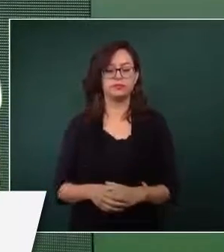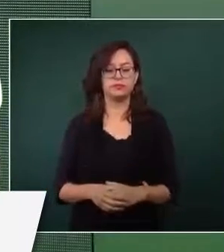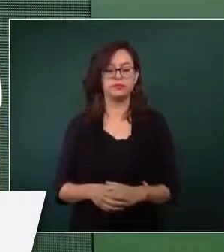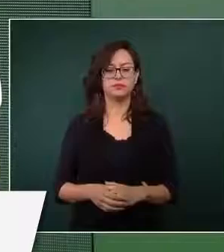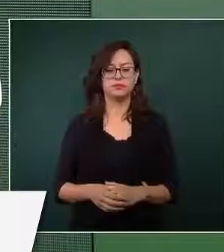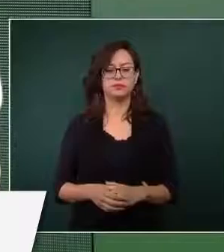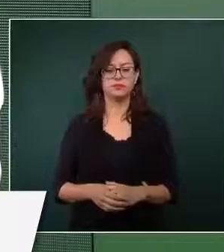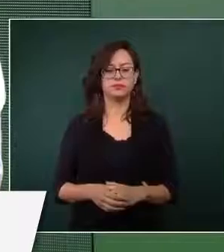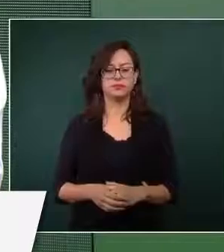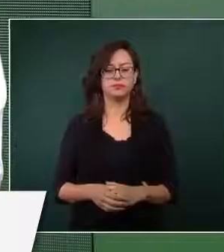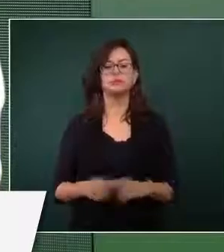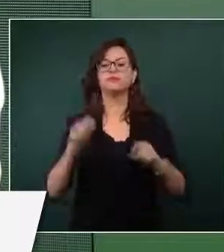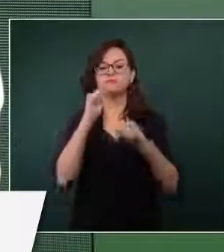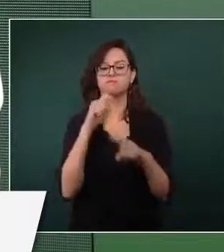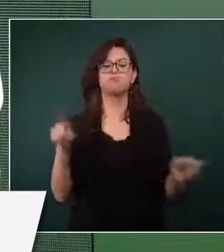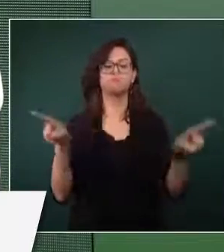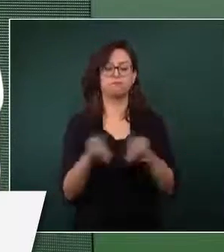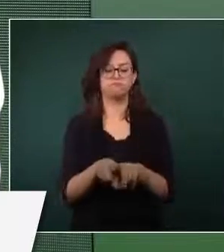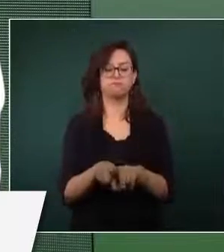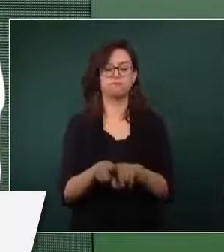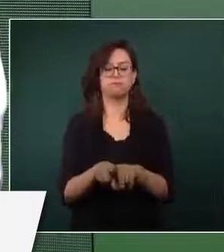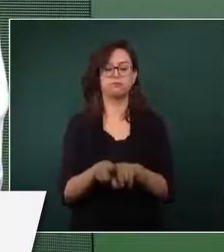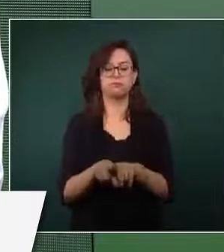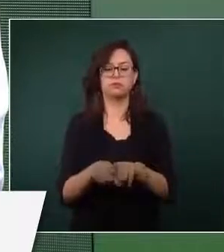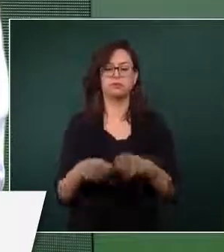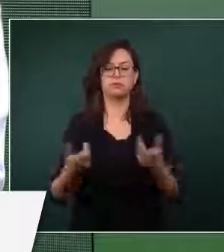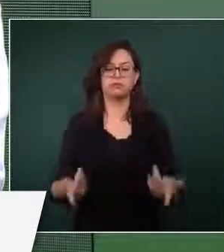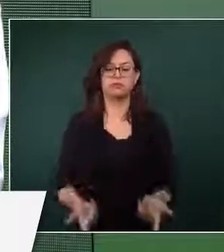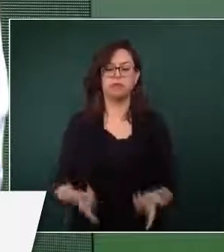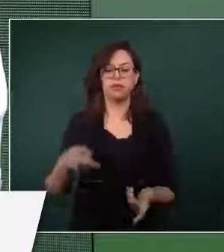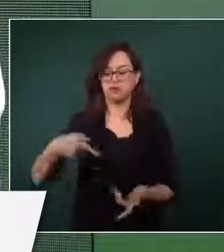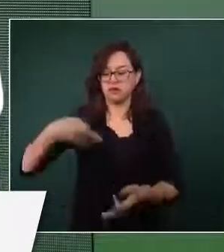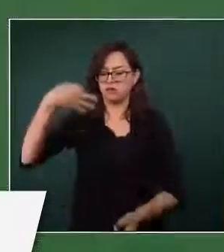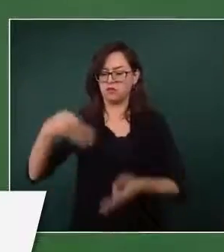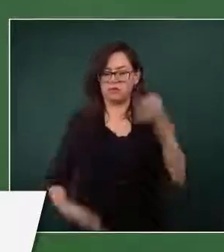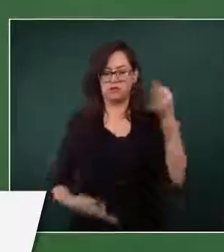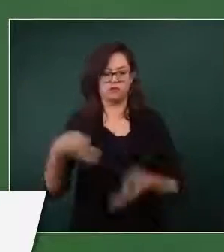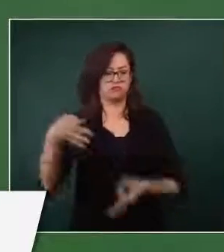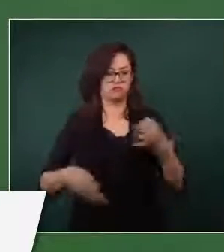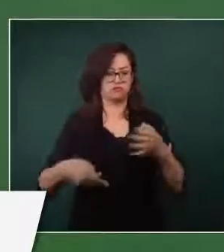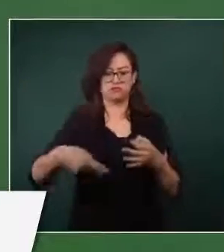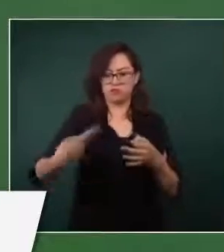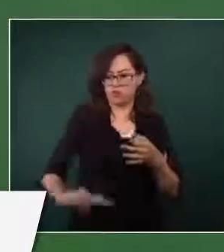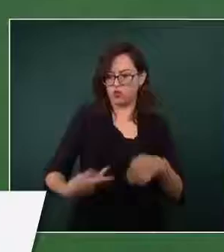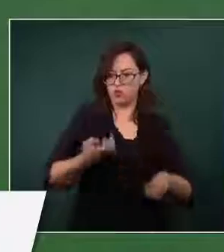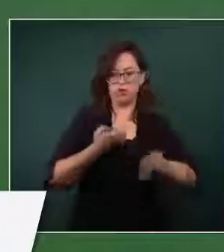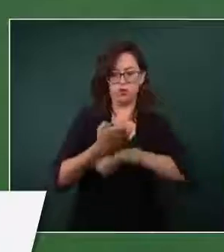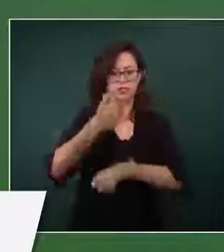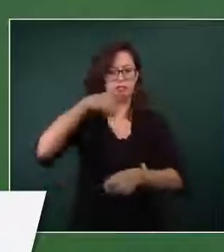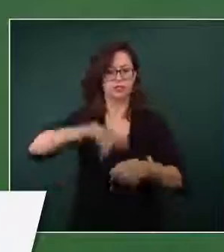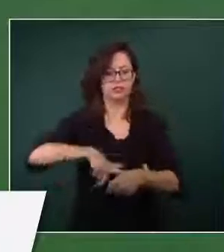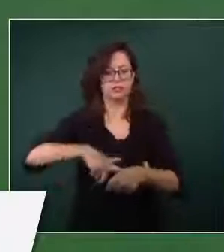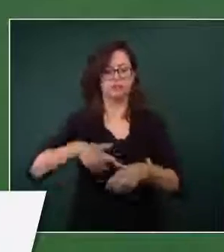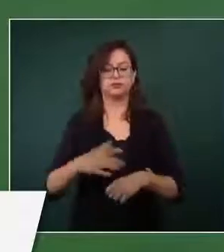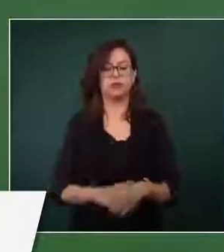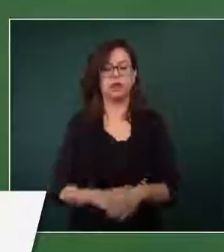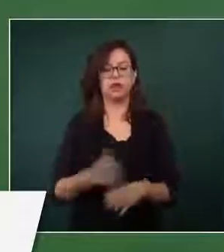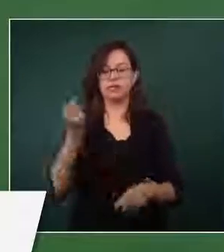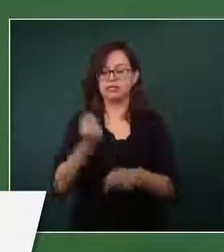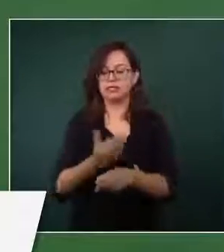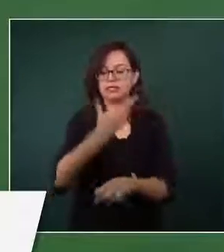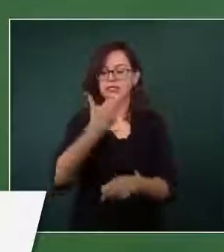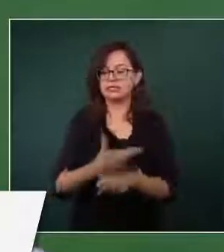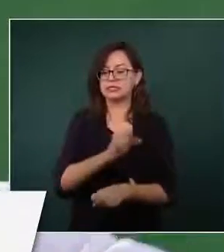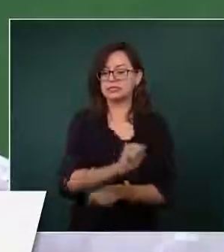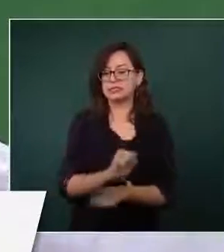participa también el fiscal estatal, el secretario de Seguridad Pública